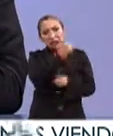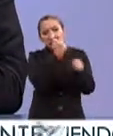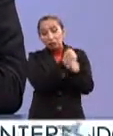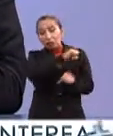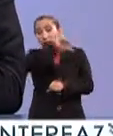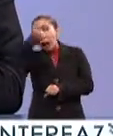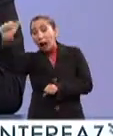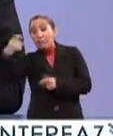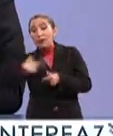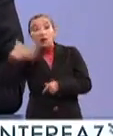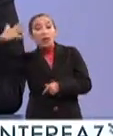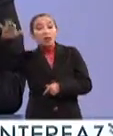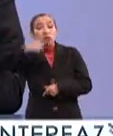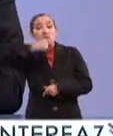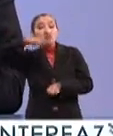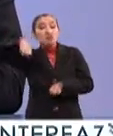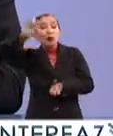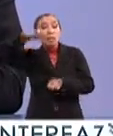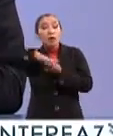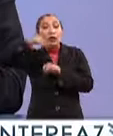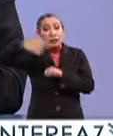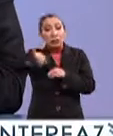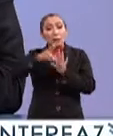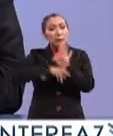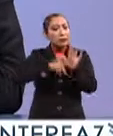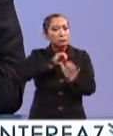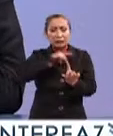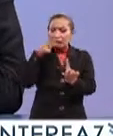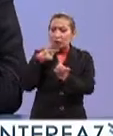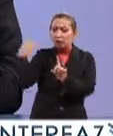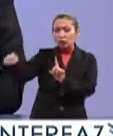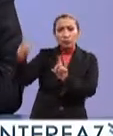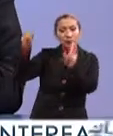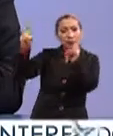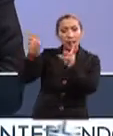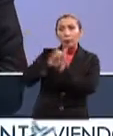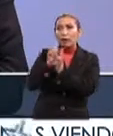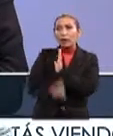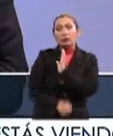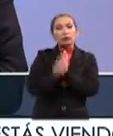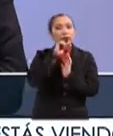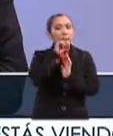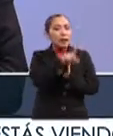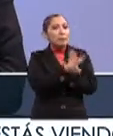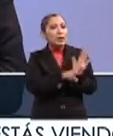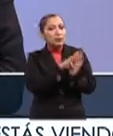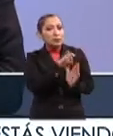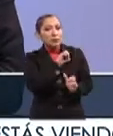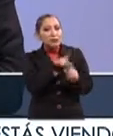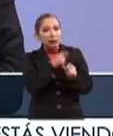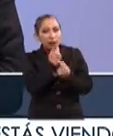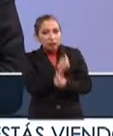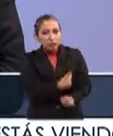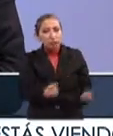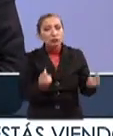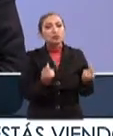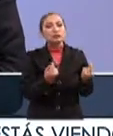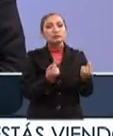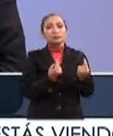hasta personas adultas mayores, porque tenemos cápsulas especializadas para ellos, como tenemos cápsulas especializadas para los niños,